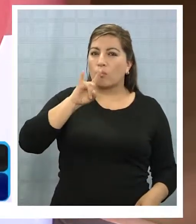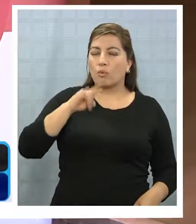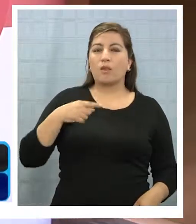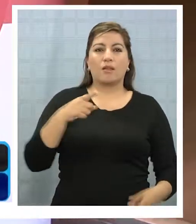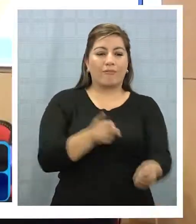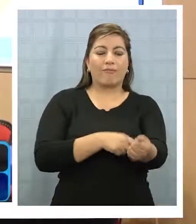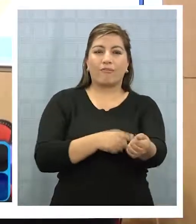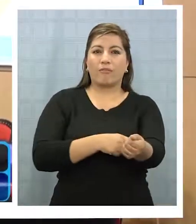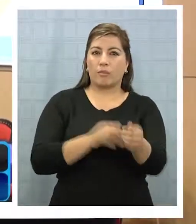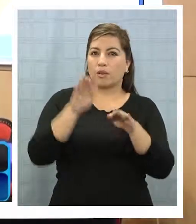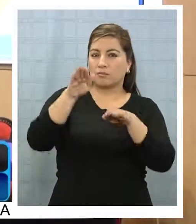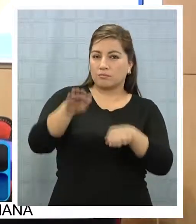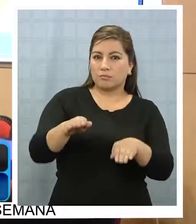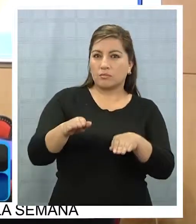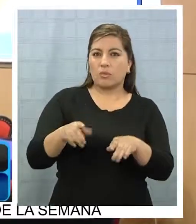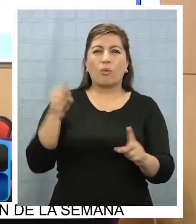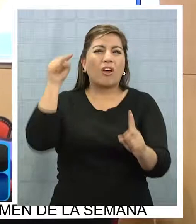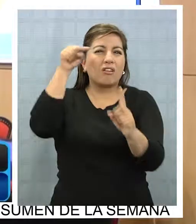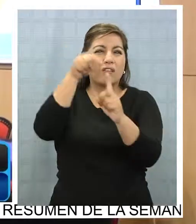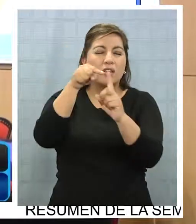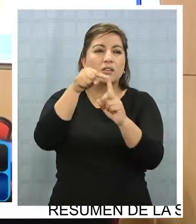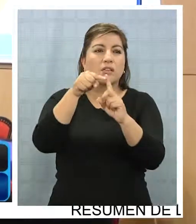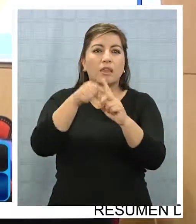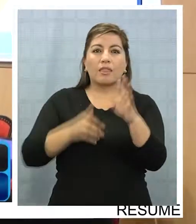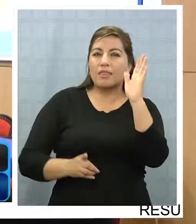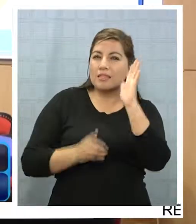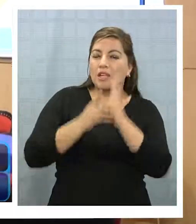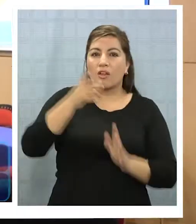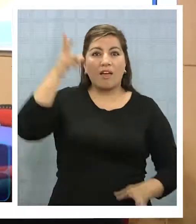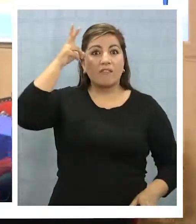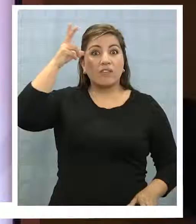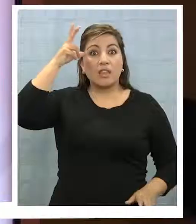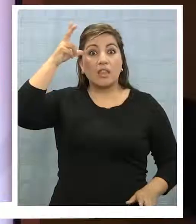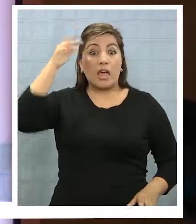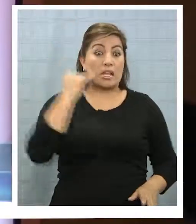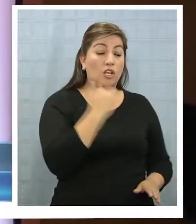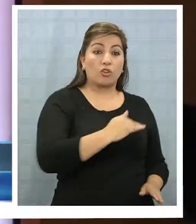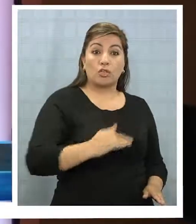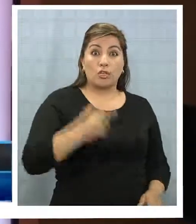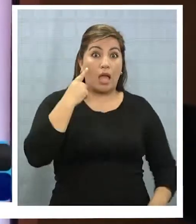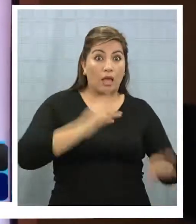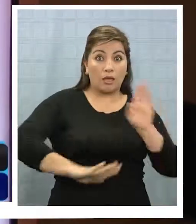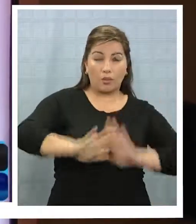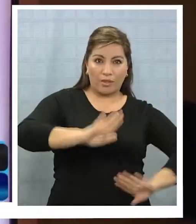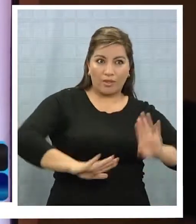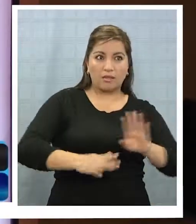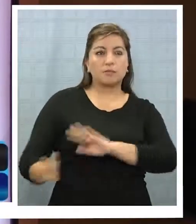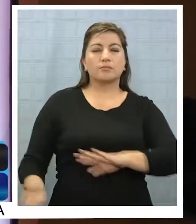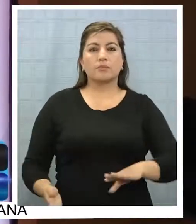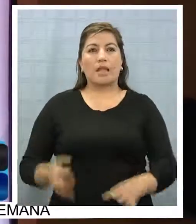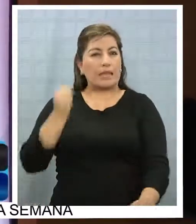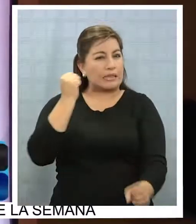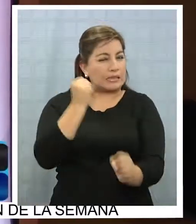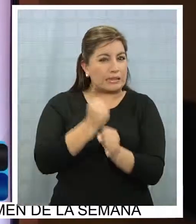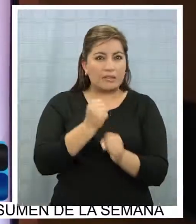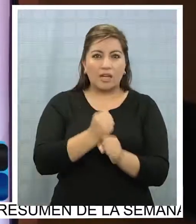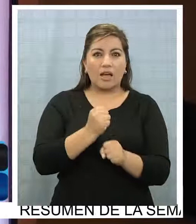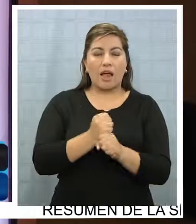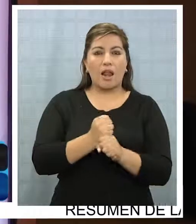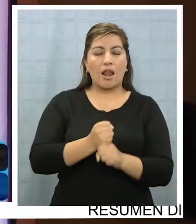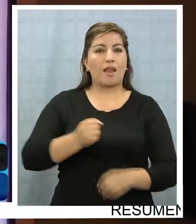que tiene como objetivo desarrollar habilidades en la crianza de los hijos. Más que nada trabajar en empoderar a la mujer,